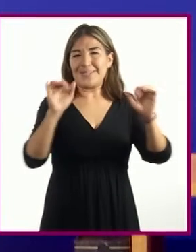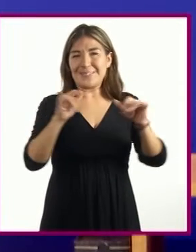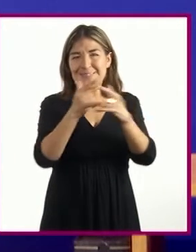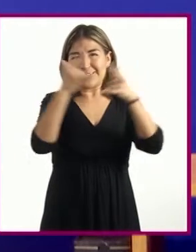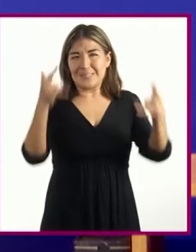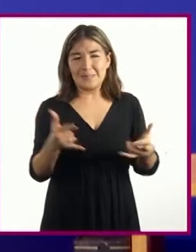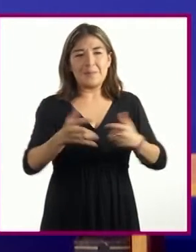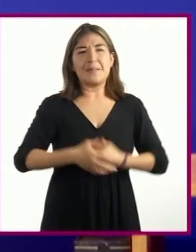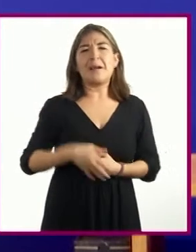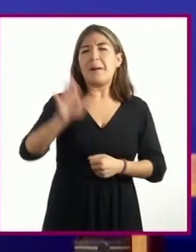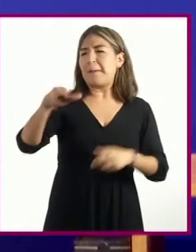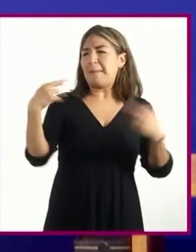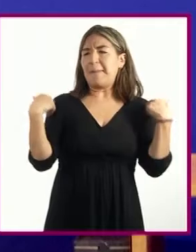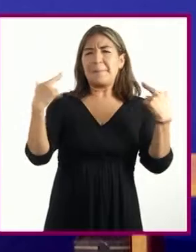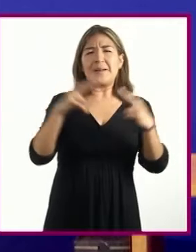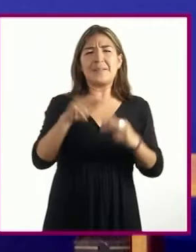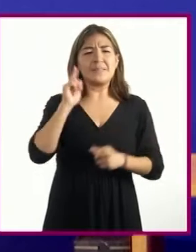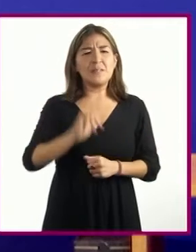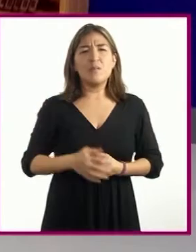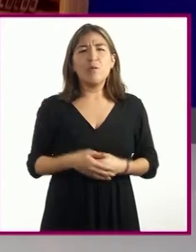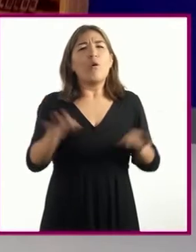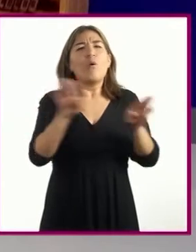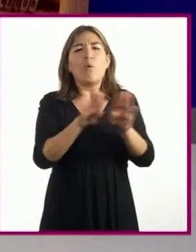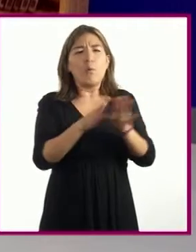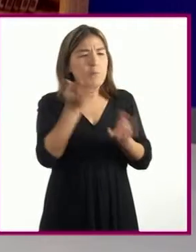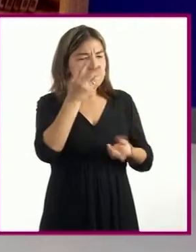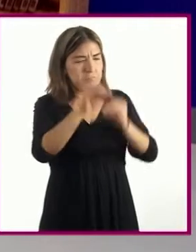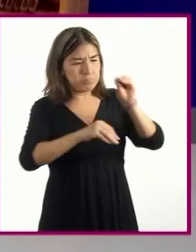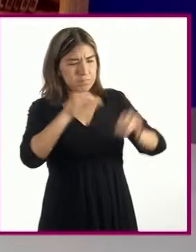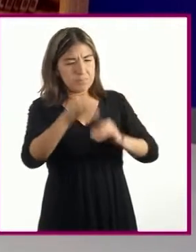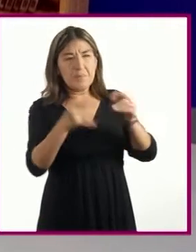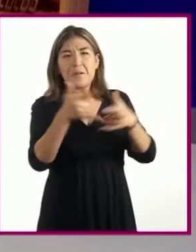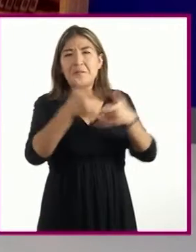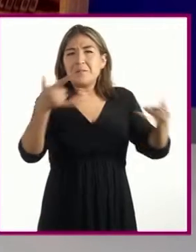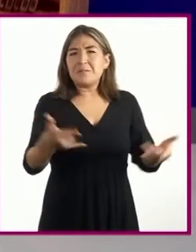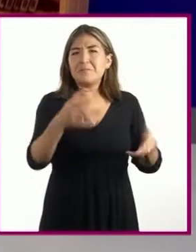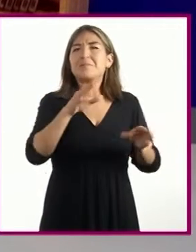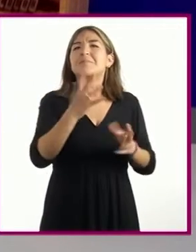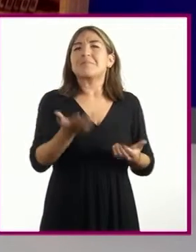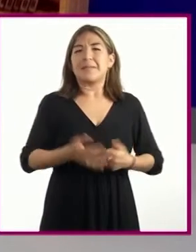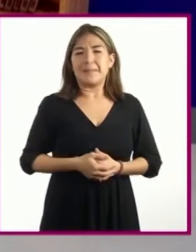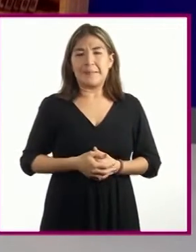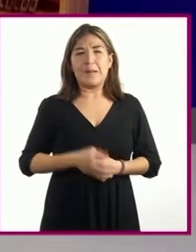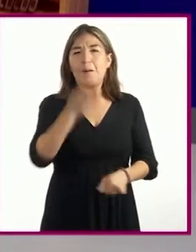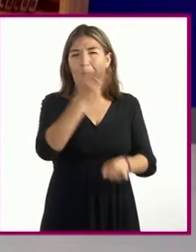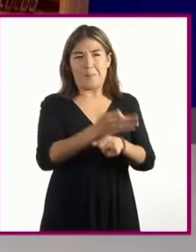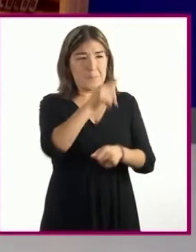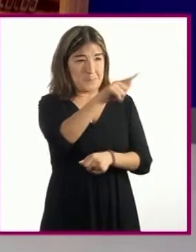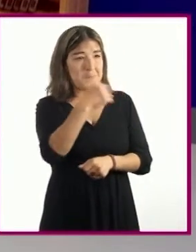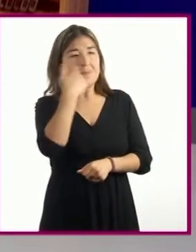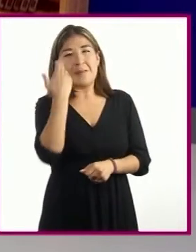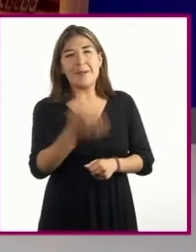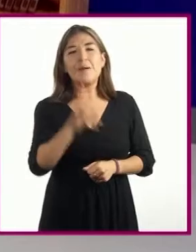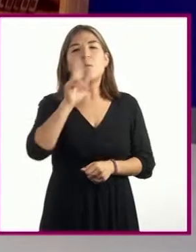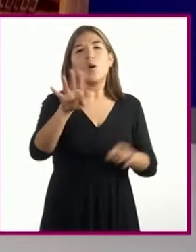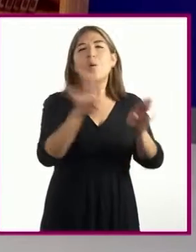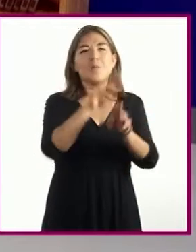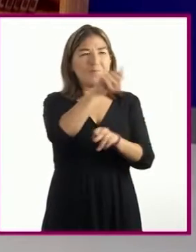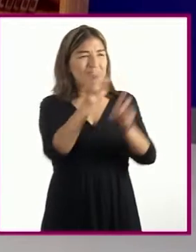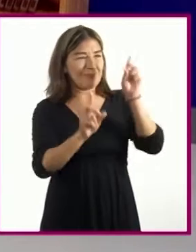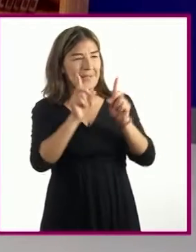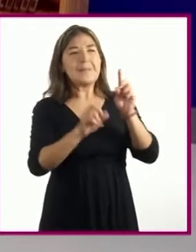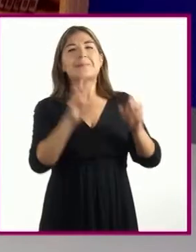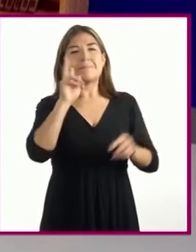Profesora, ¿cómo es que se puede elaborar una historieta? ¿Qué te parece si para despejar tu duda